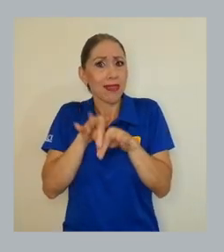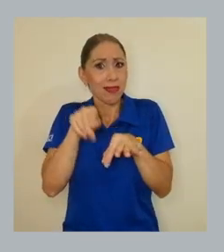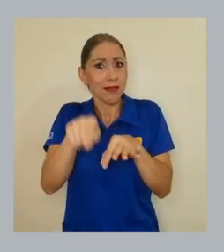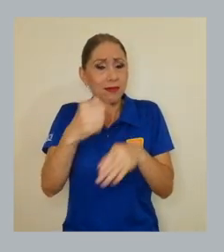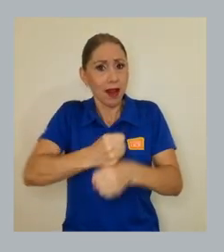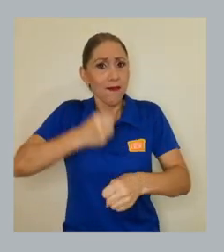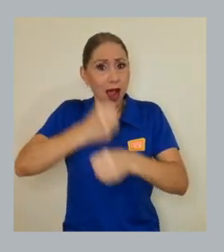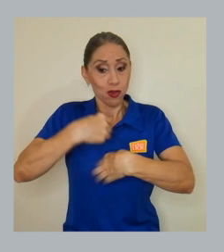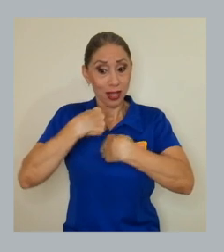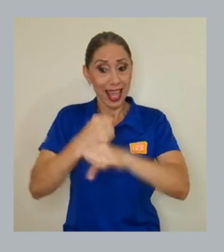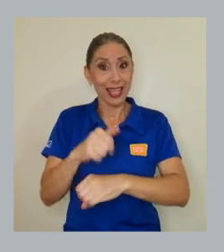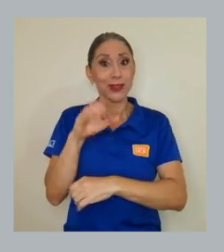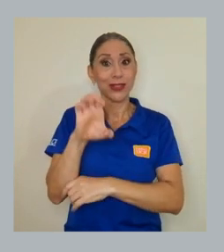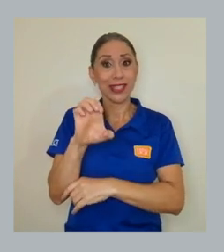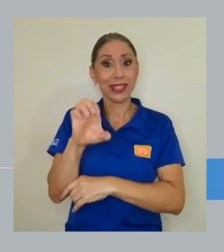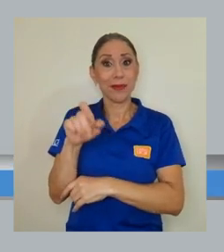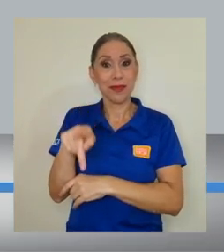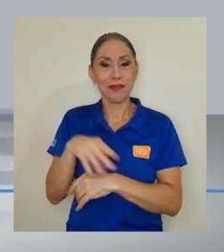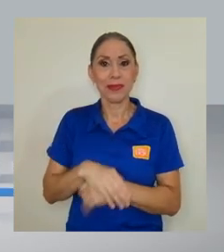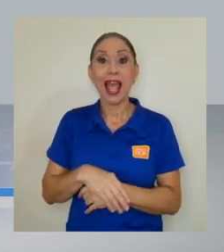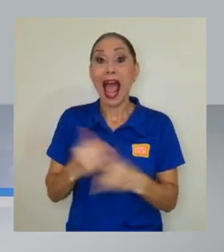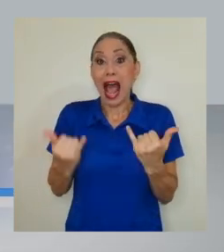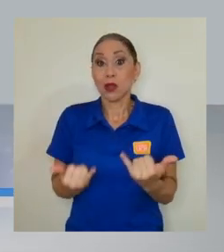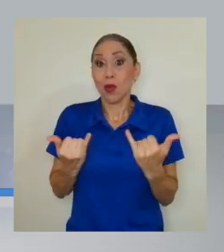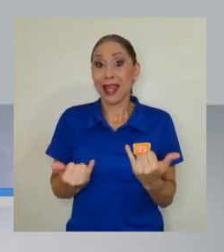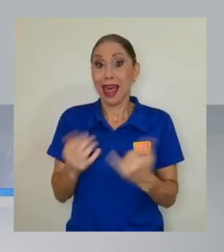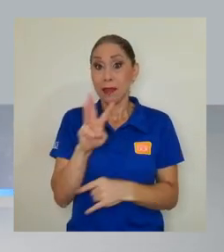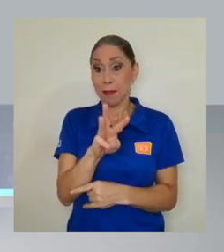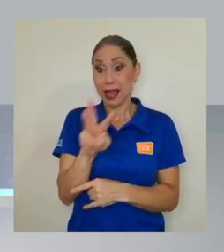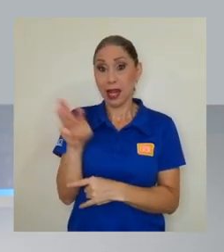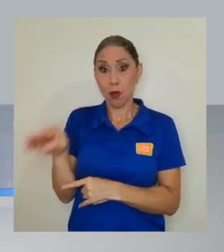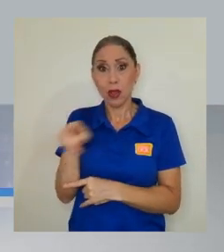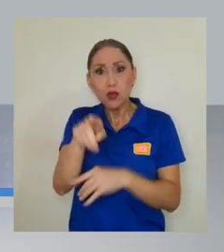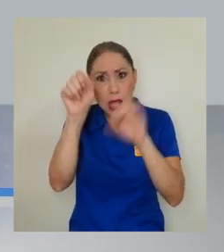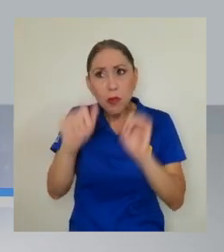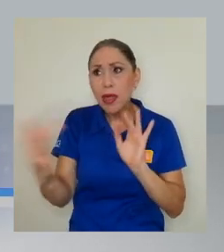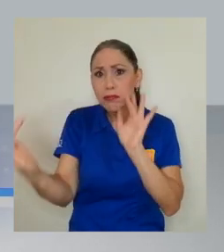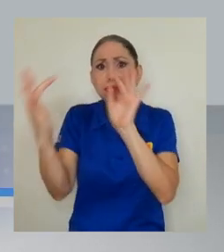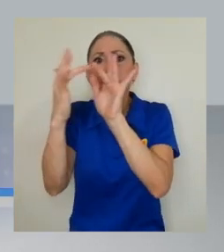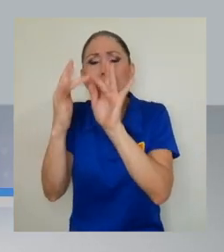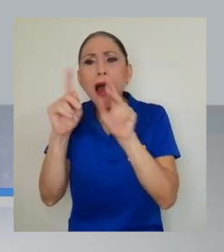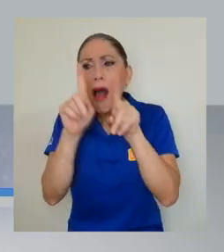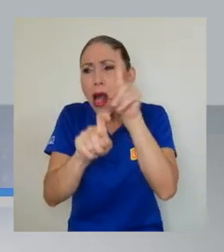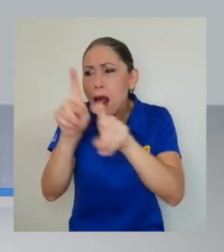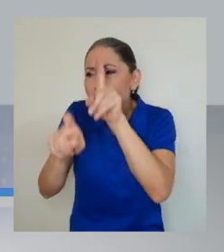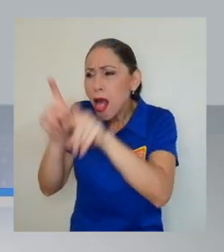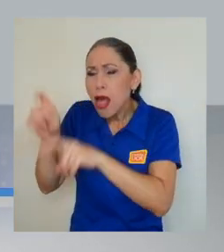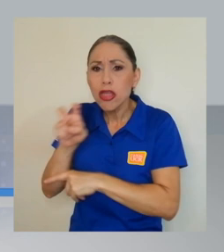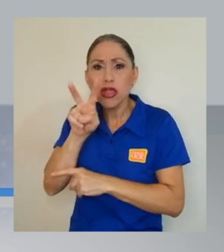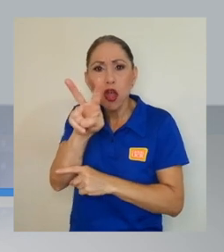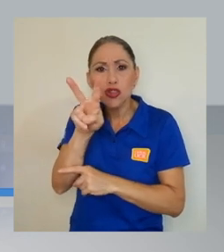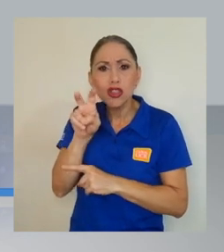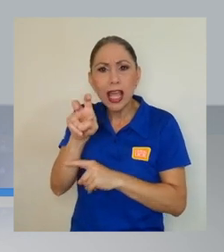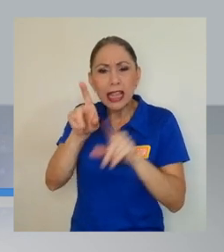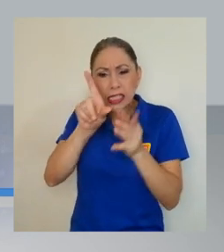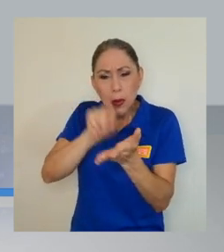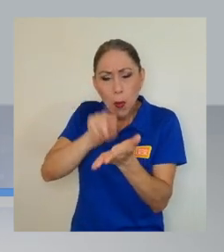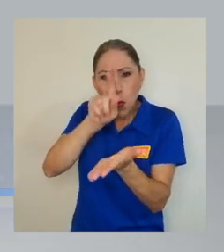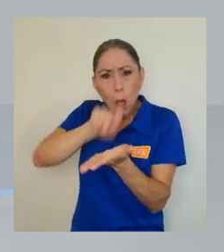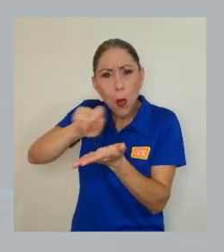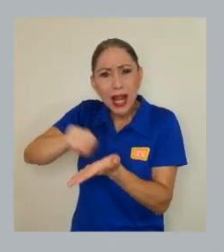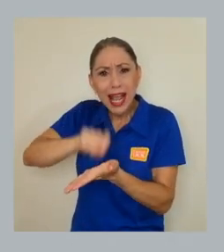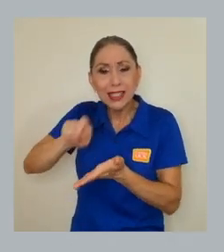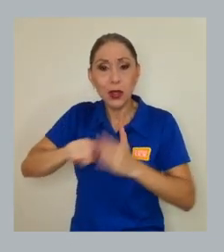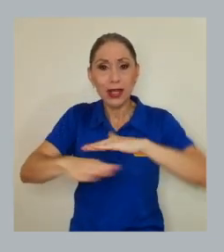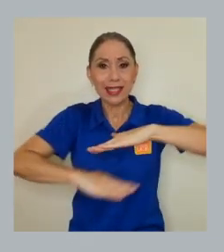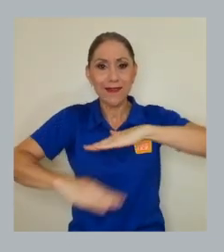centro. Y en la actualidad, en su página web, usted podrá consultar aproximadamente 200 publicaciones de bases de